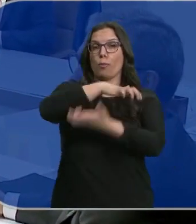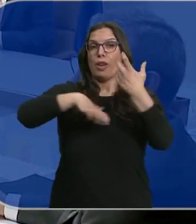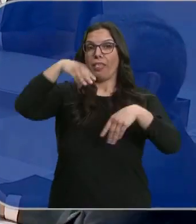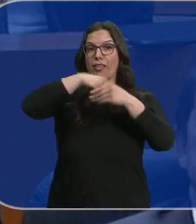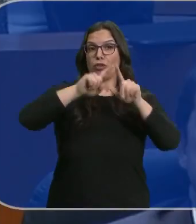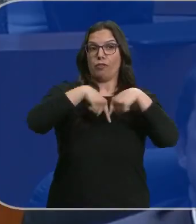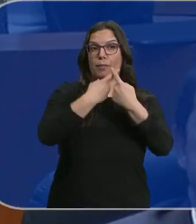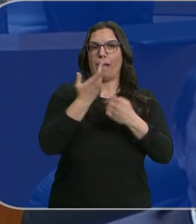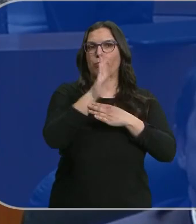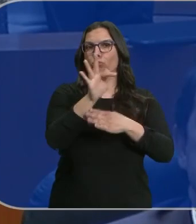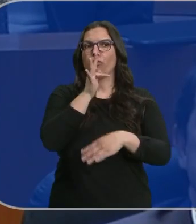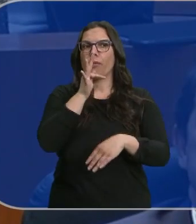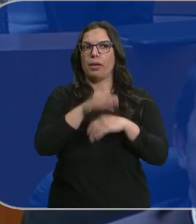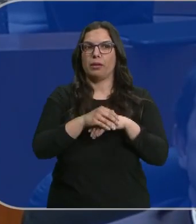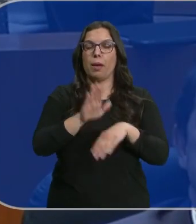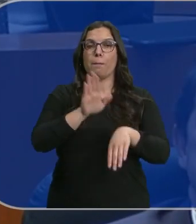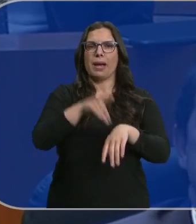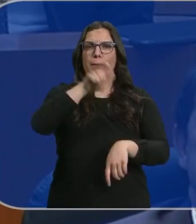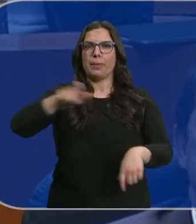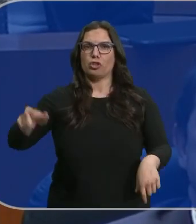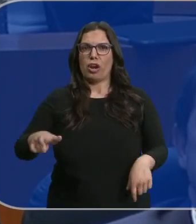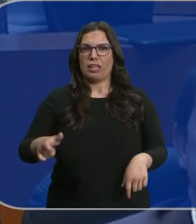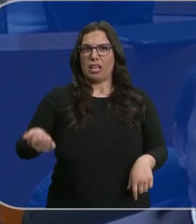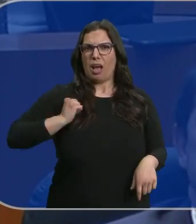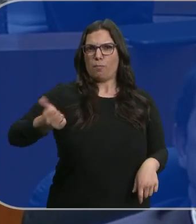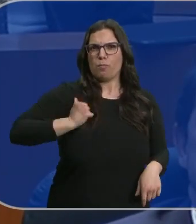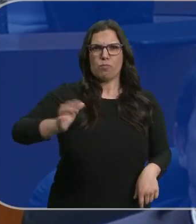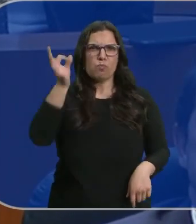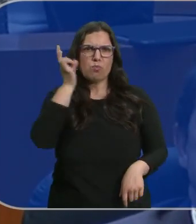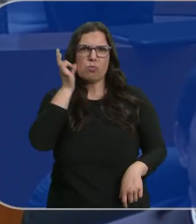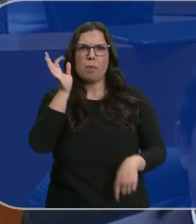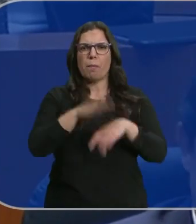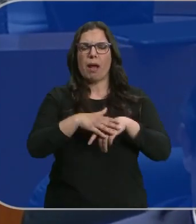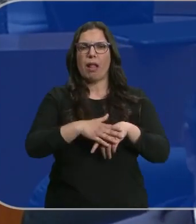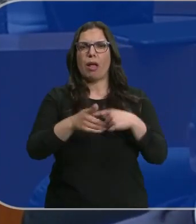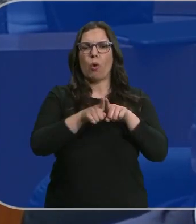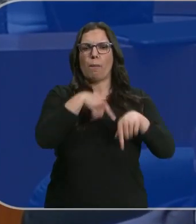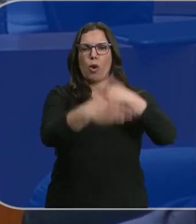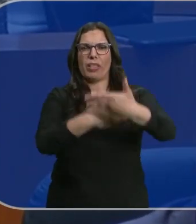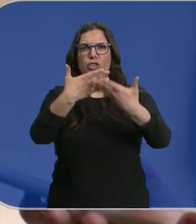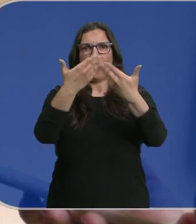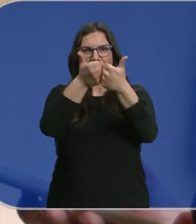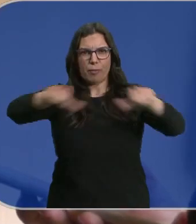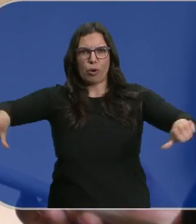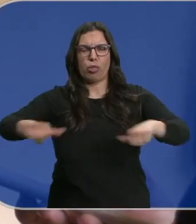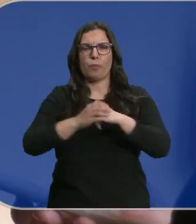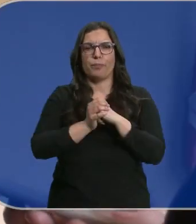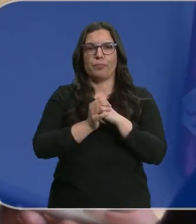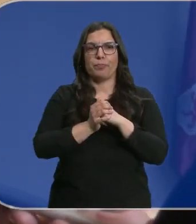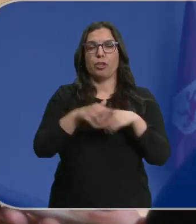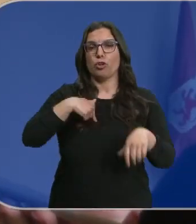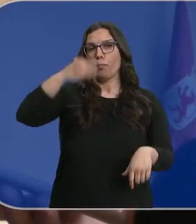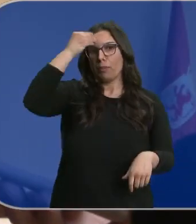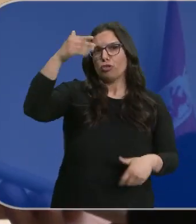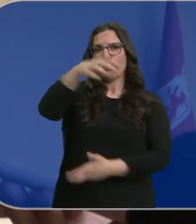intrafamiliar. Para que Desalmadas utilicen una ley para instrumentalizarla en procesos de divorcio. Creo que existe